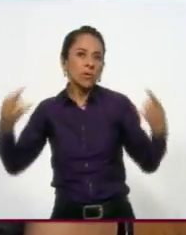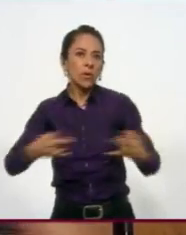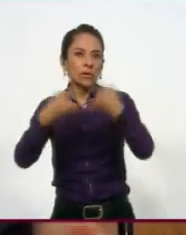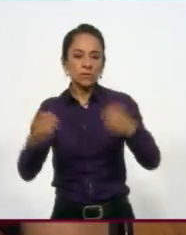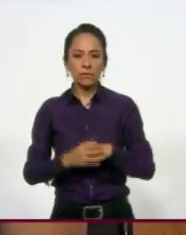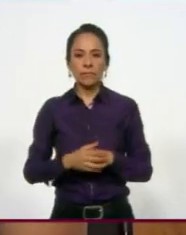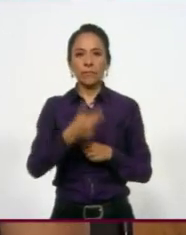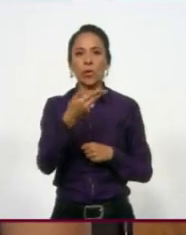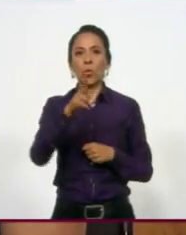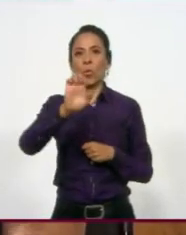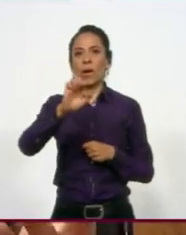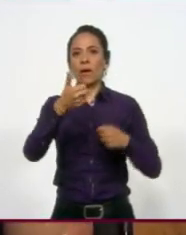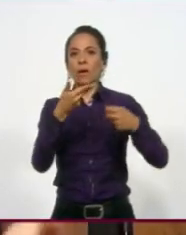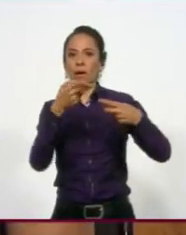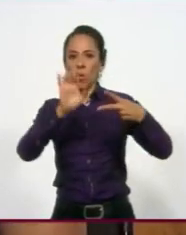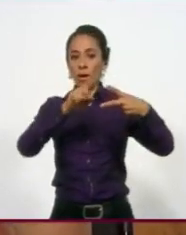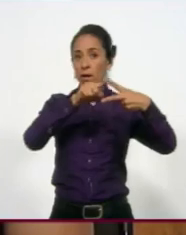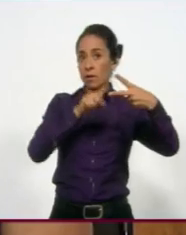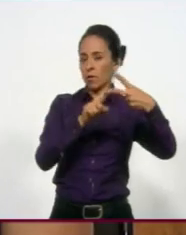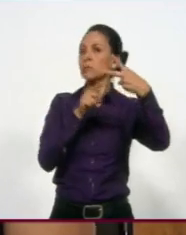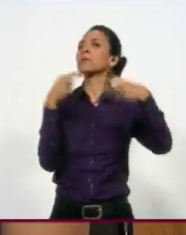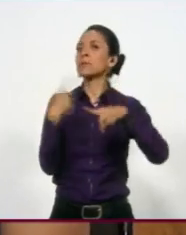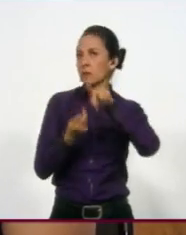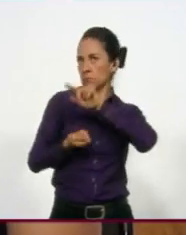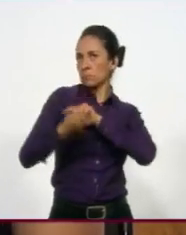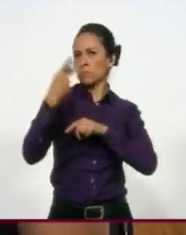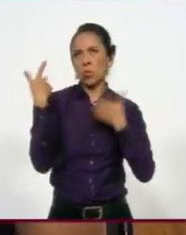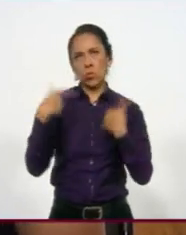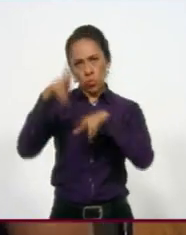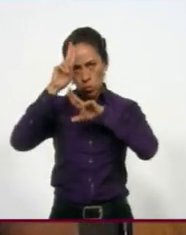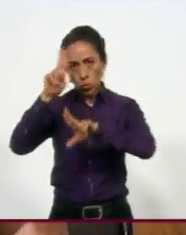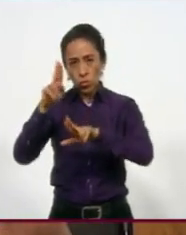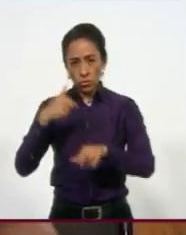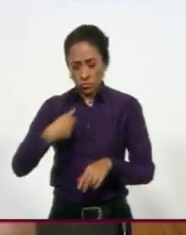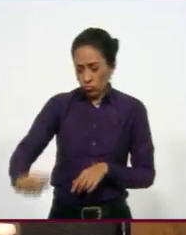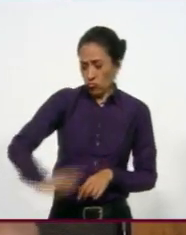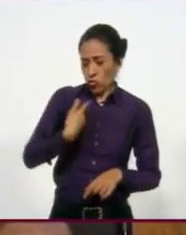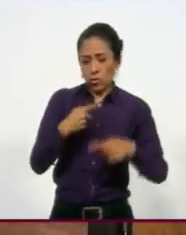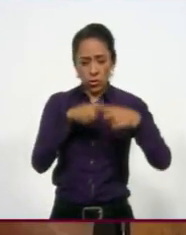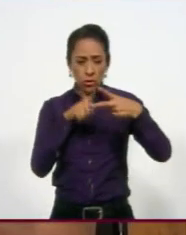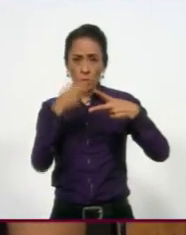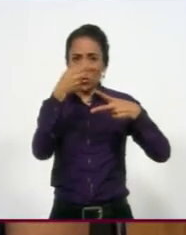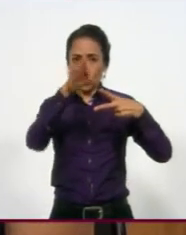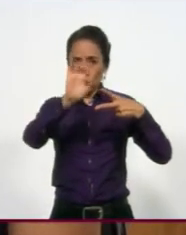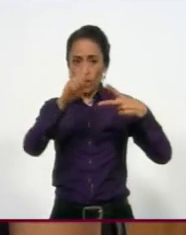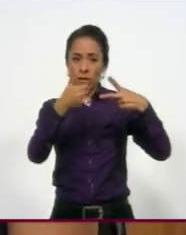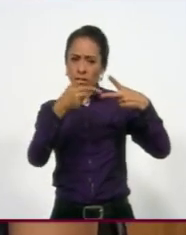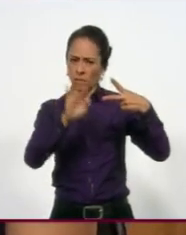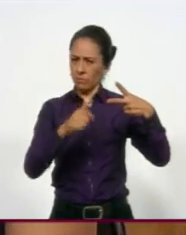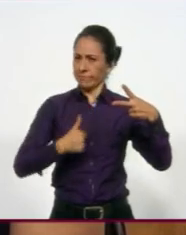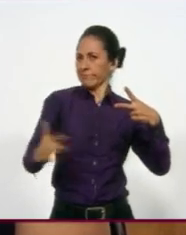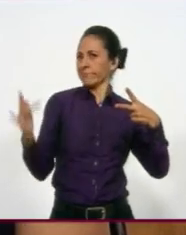Güe está reservado para los venerables, y dije, muy pegante ponerme doble Güe, así que voy a ponerme un solo y